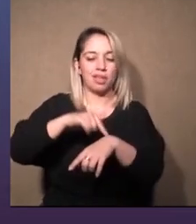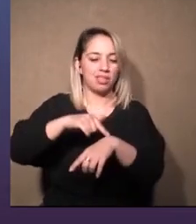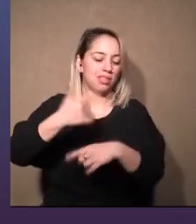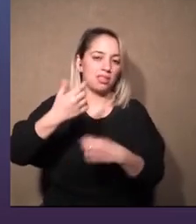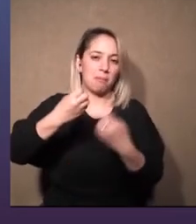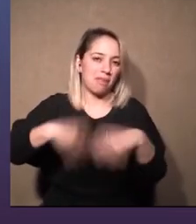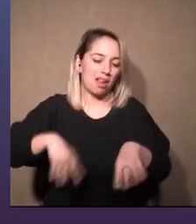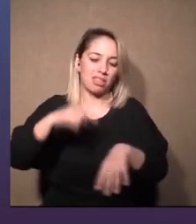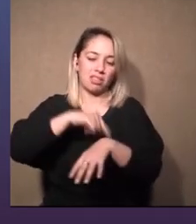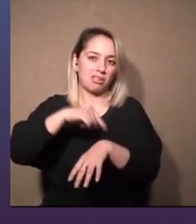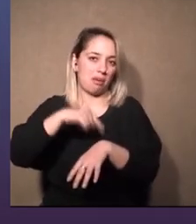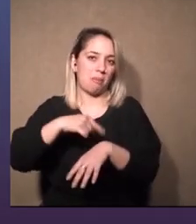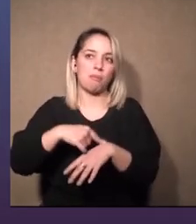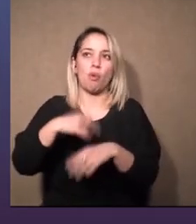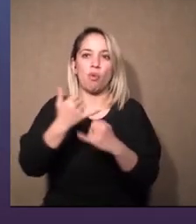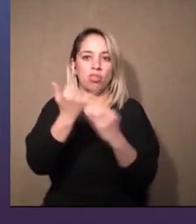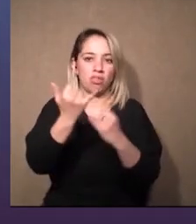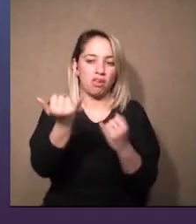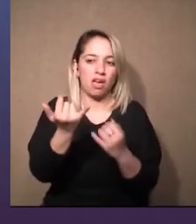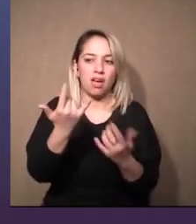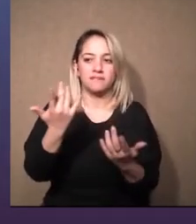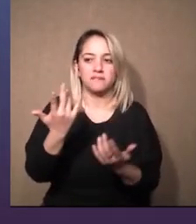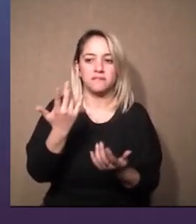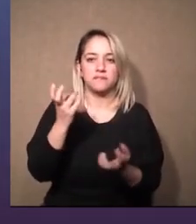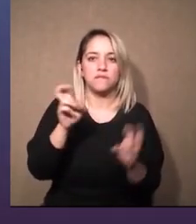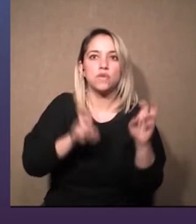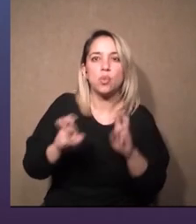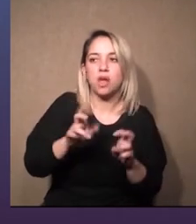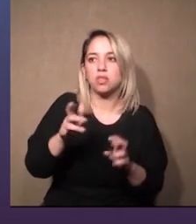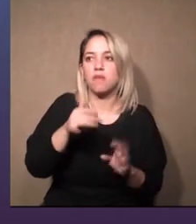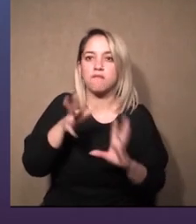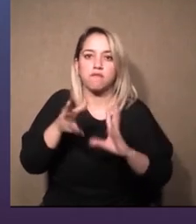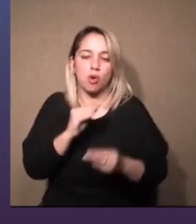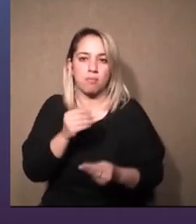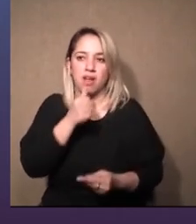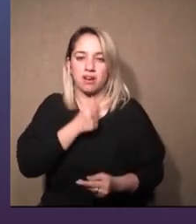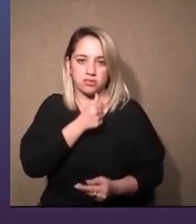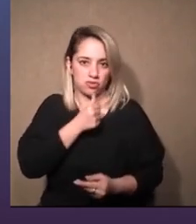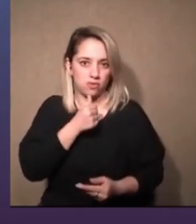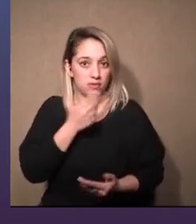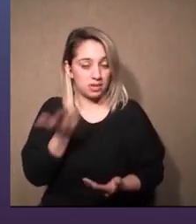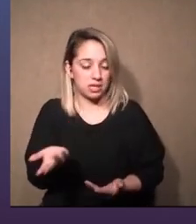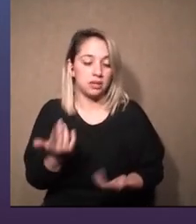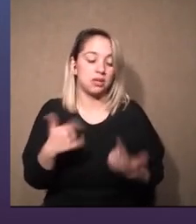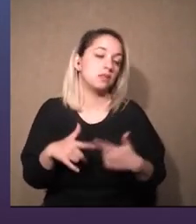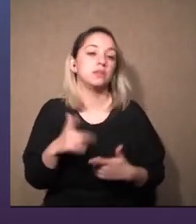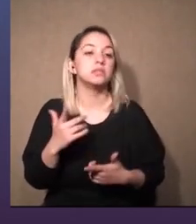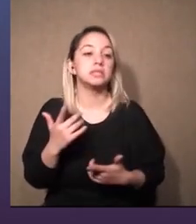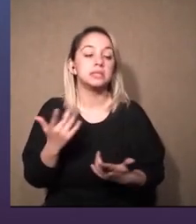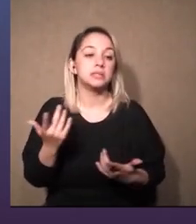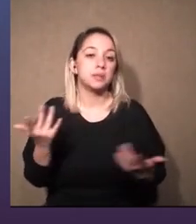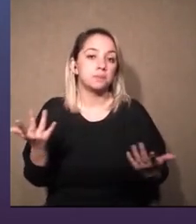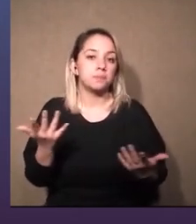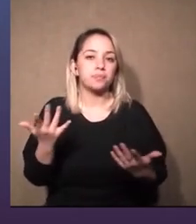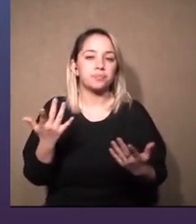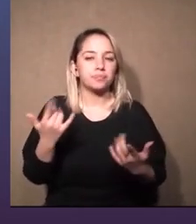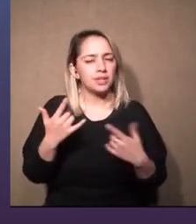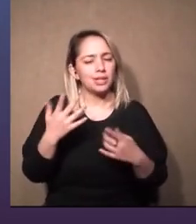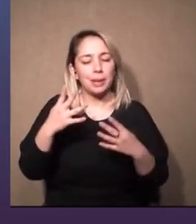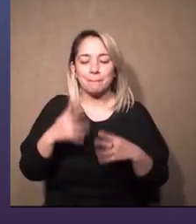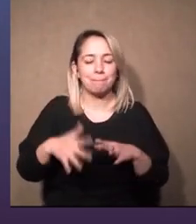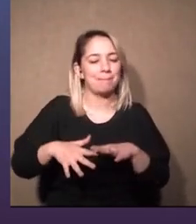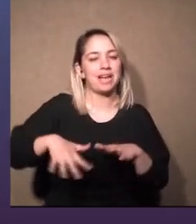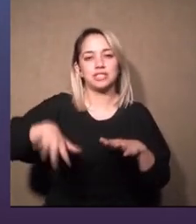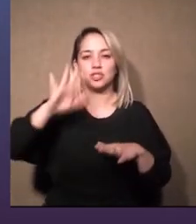días tratando de resolver estos intentos y bueno pero el gran